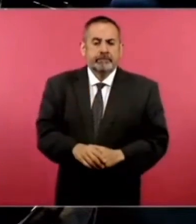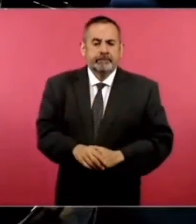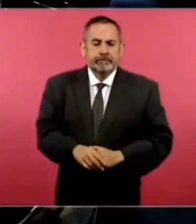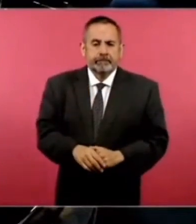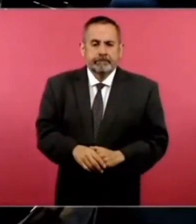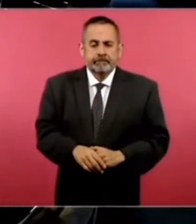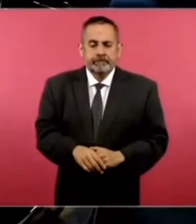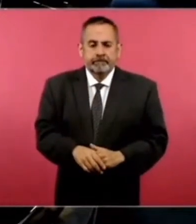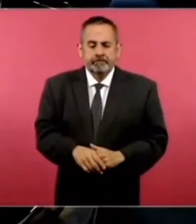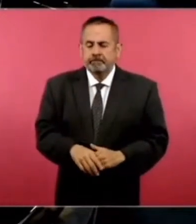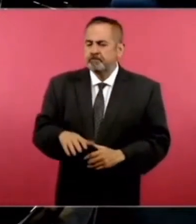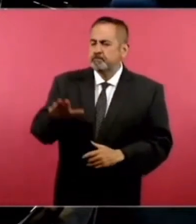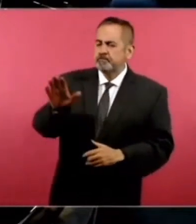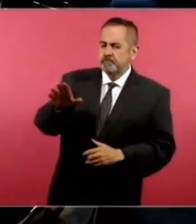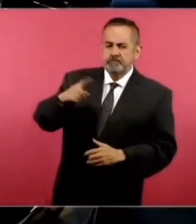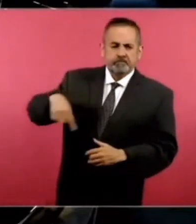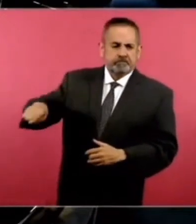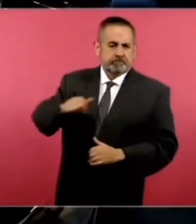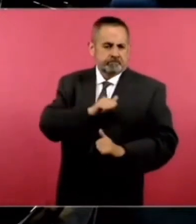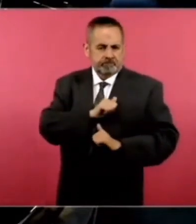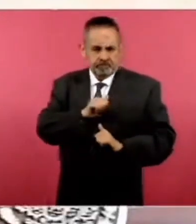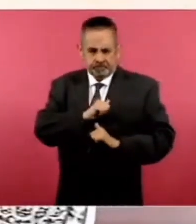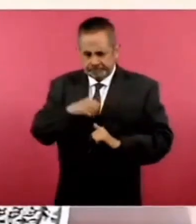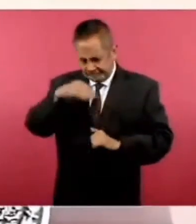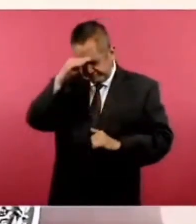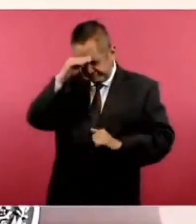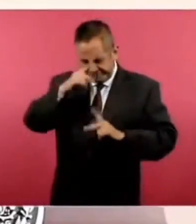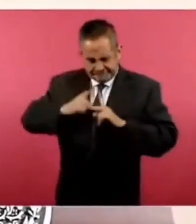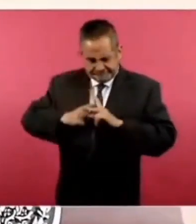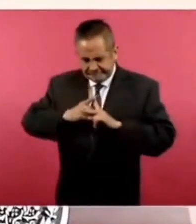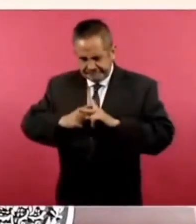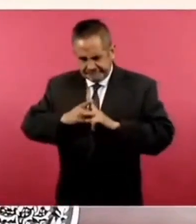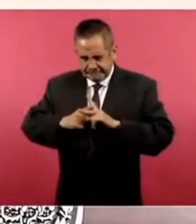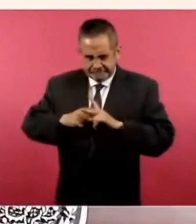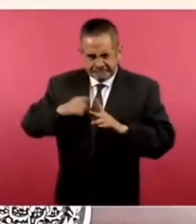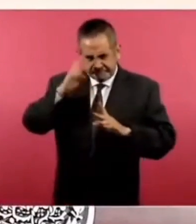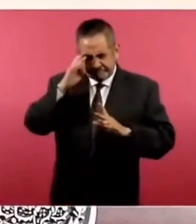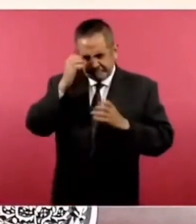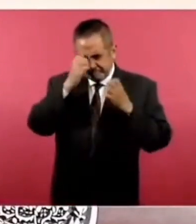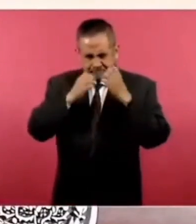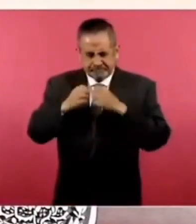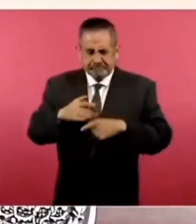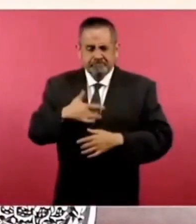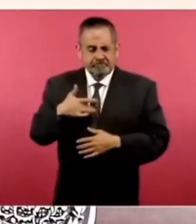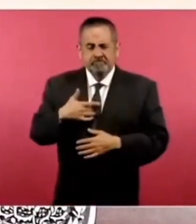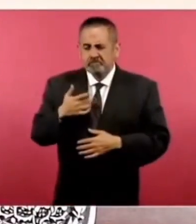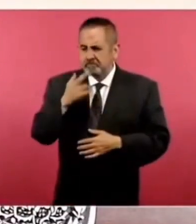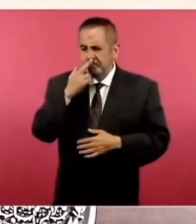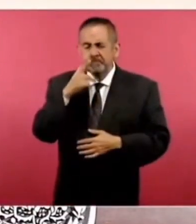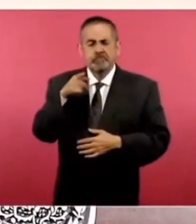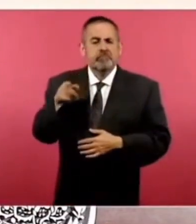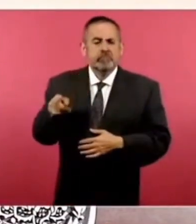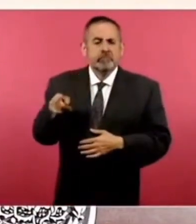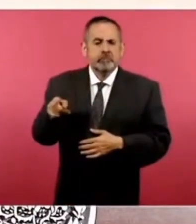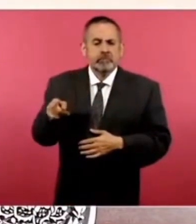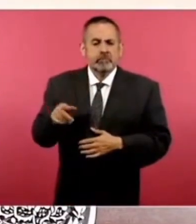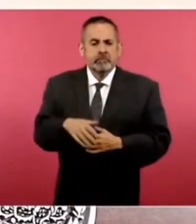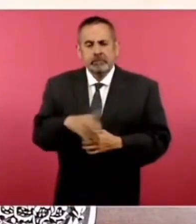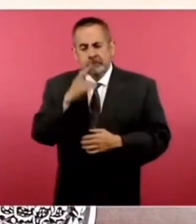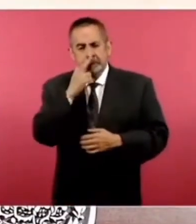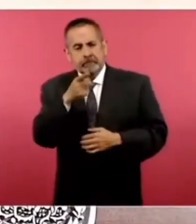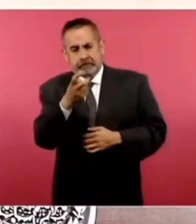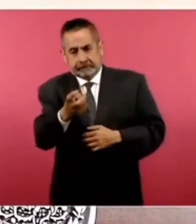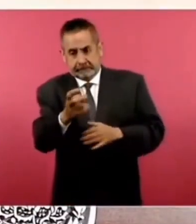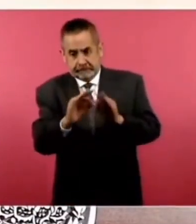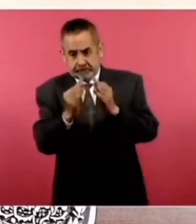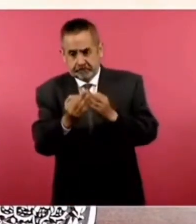análisis y llegaron a la conclusión que era el mejor